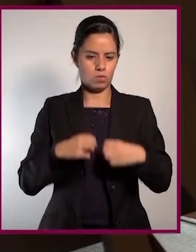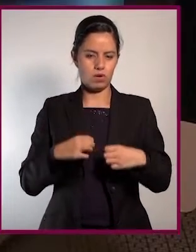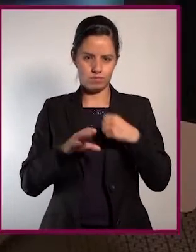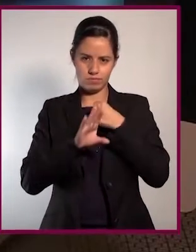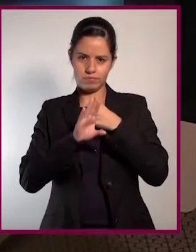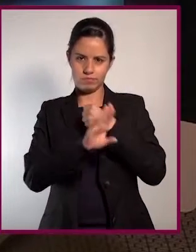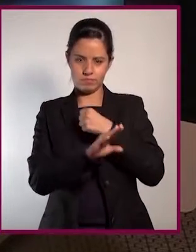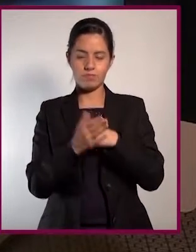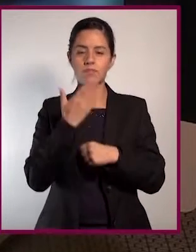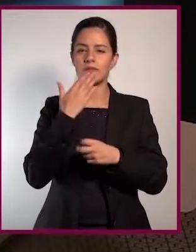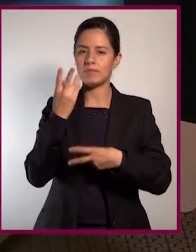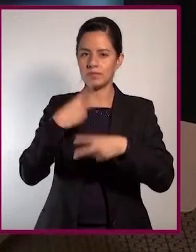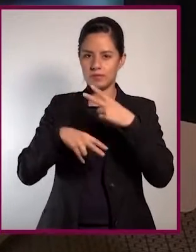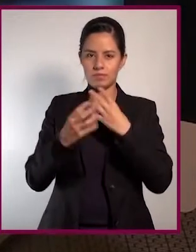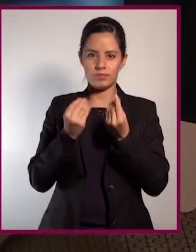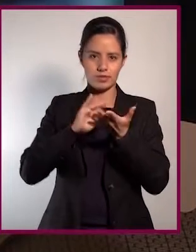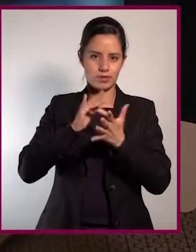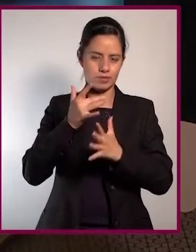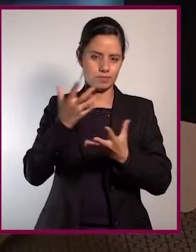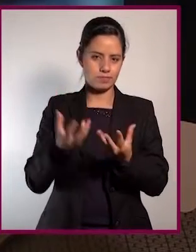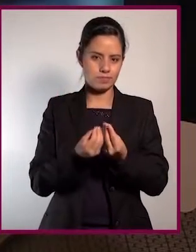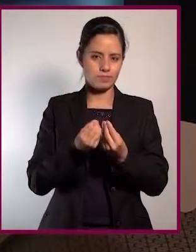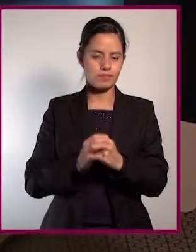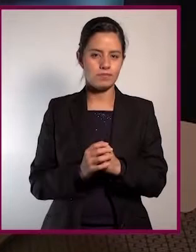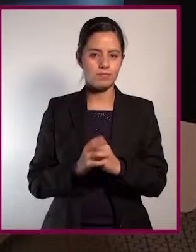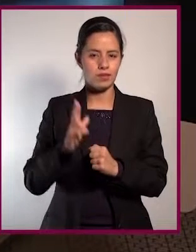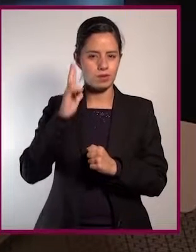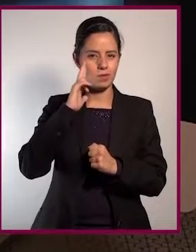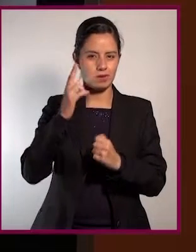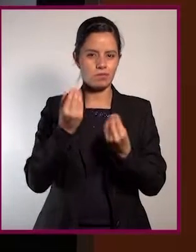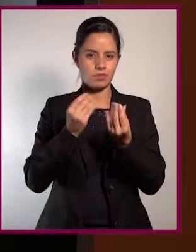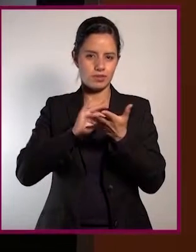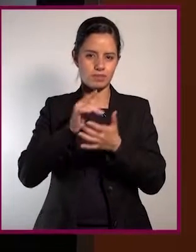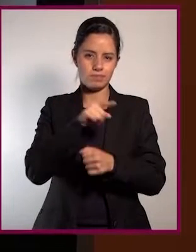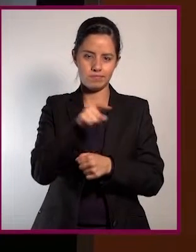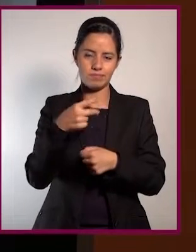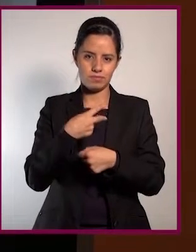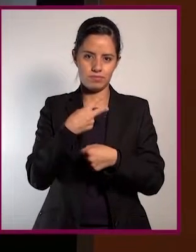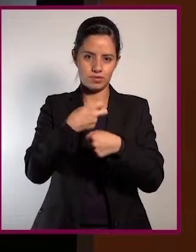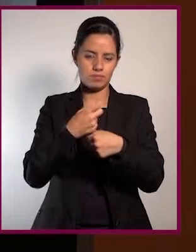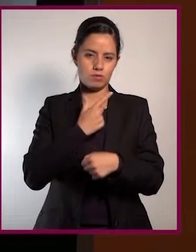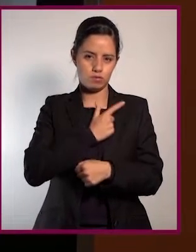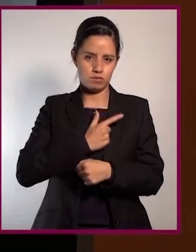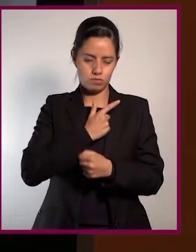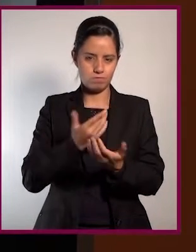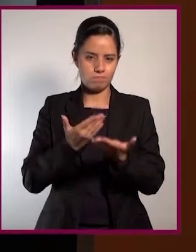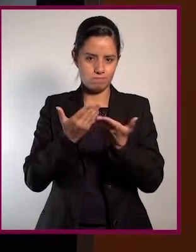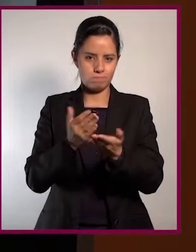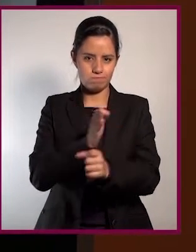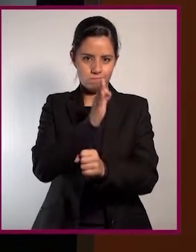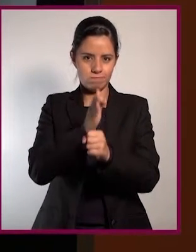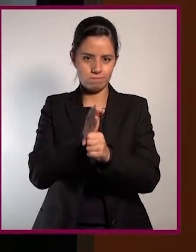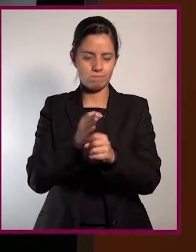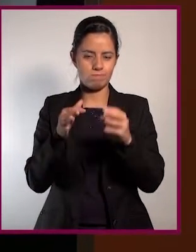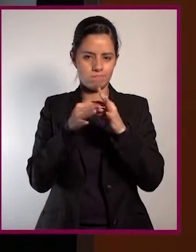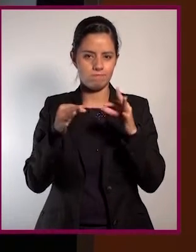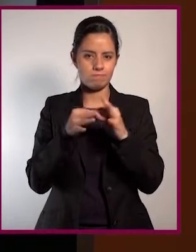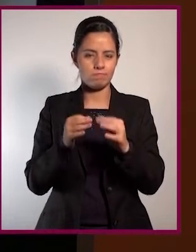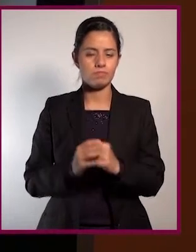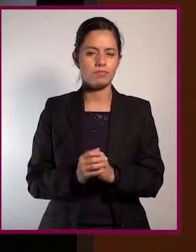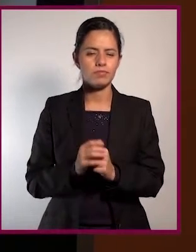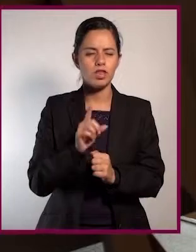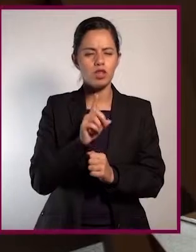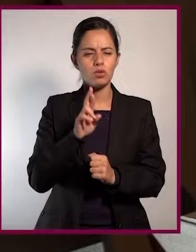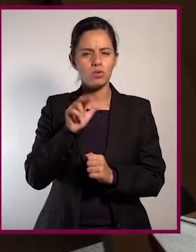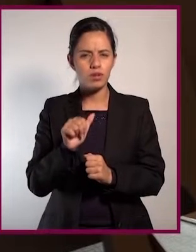inmunología. Doctora, bienvenida. Muchas gracias por estar con nosotros. Hola, muchas gracias a ustedes por la invitación. Es un gusto compartir con ustedes este